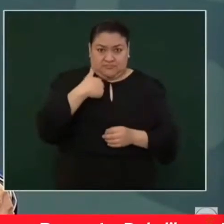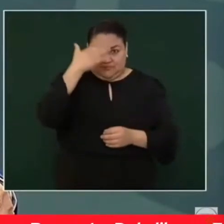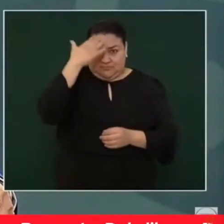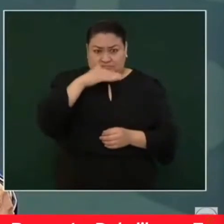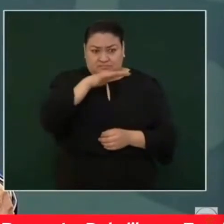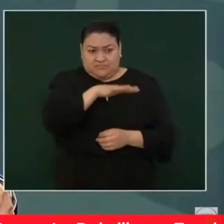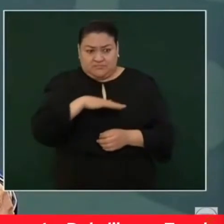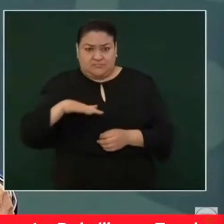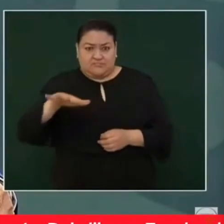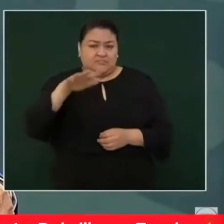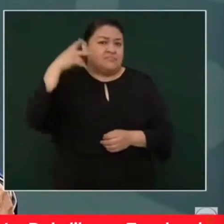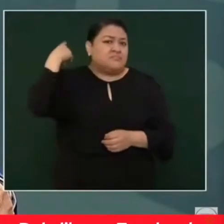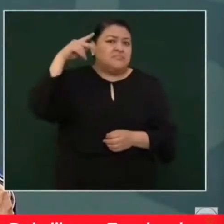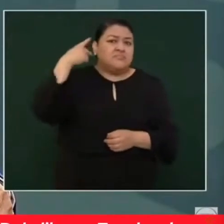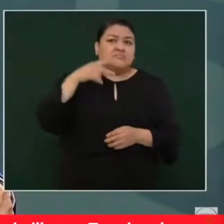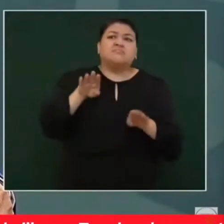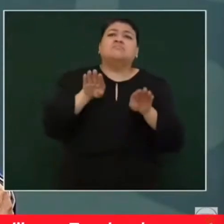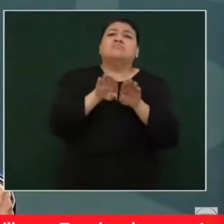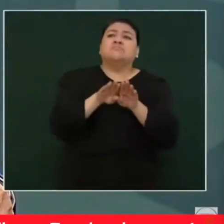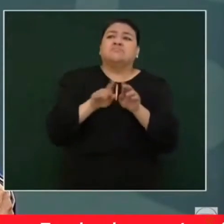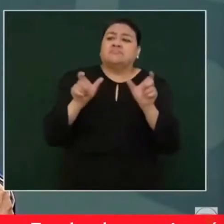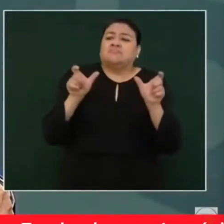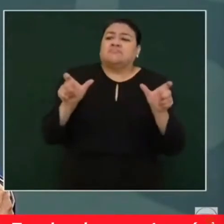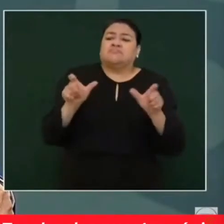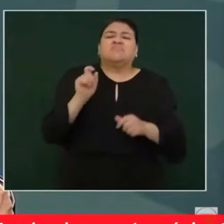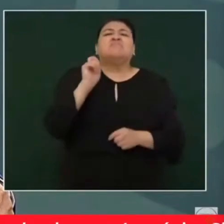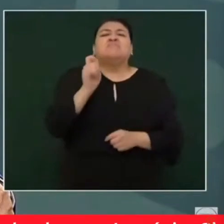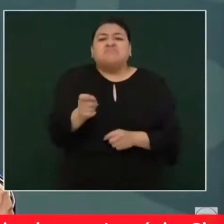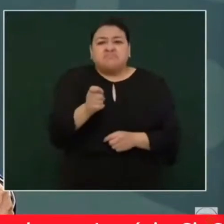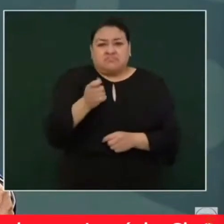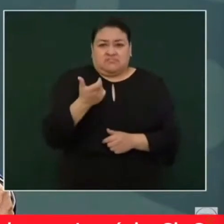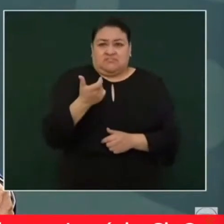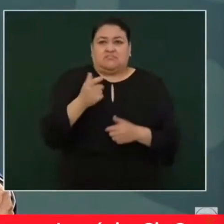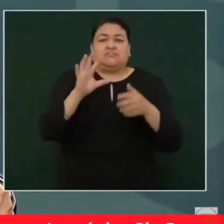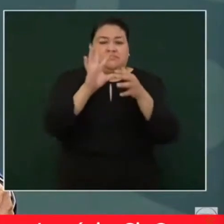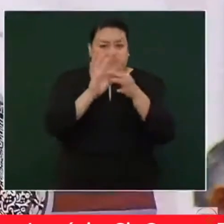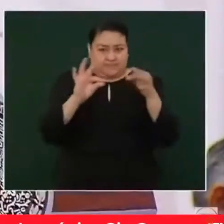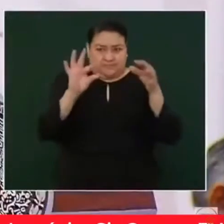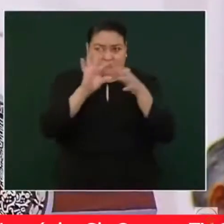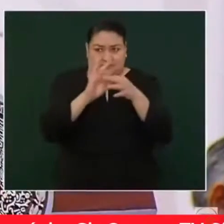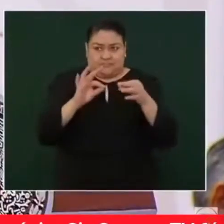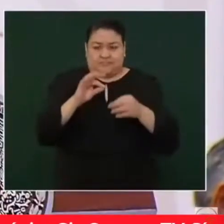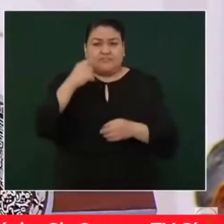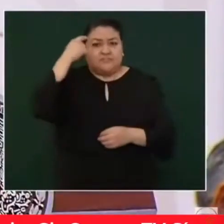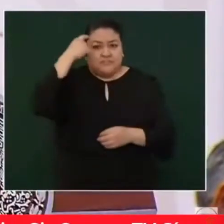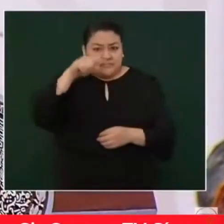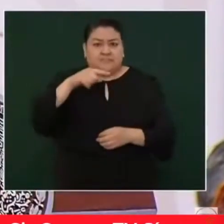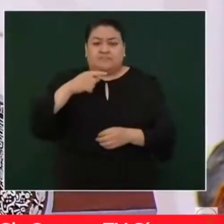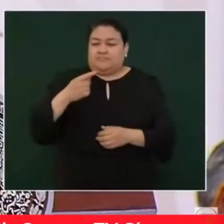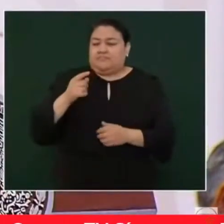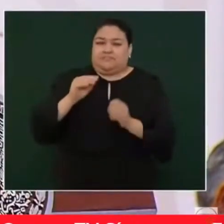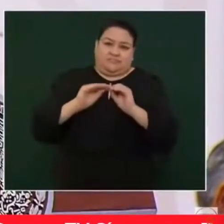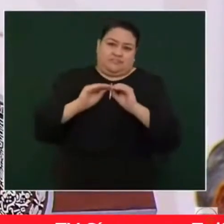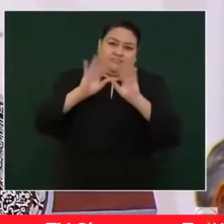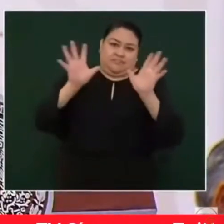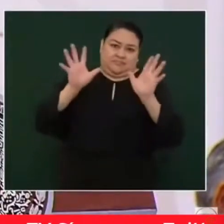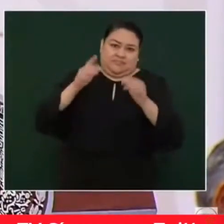la seguridad en Puebla. Todo esto con la participación